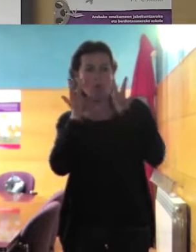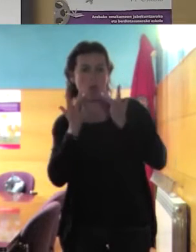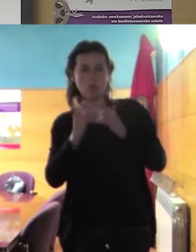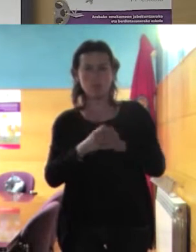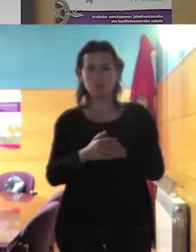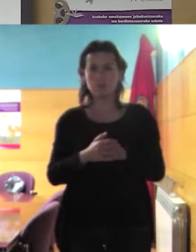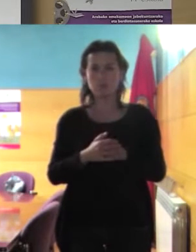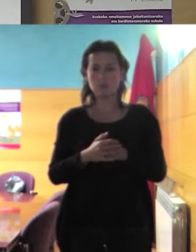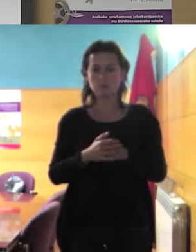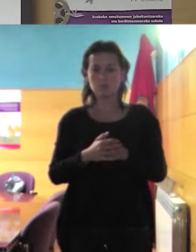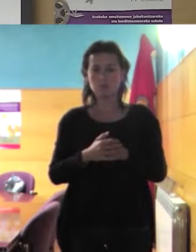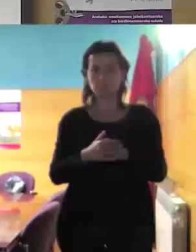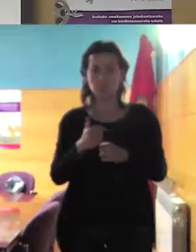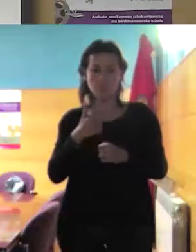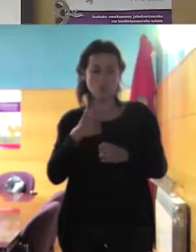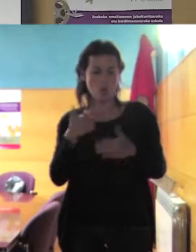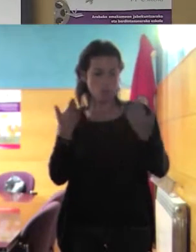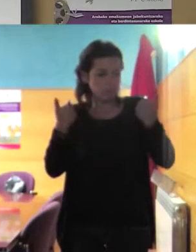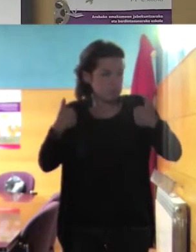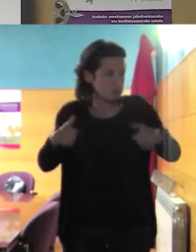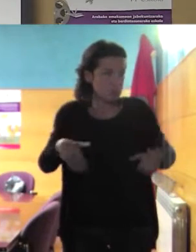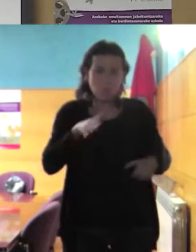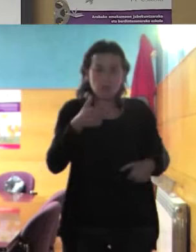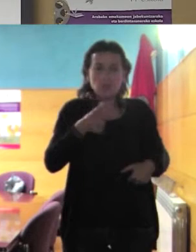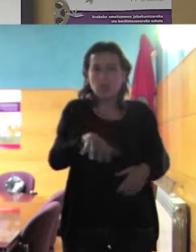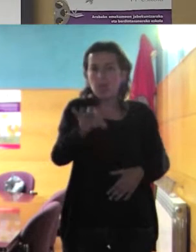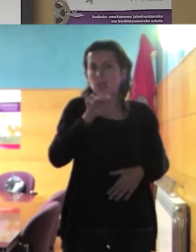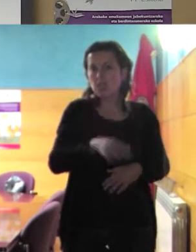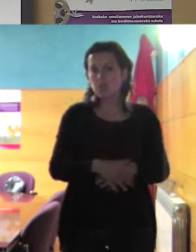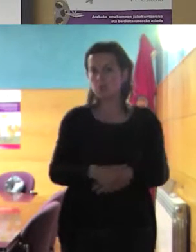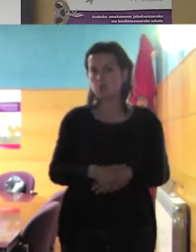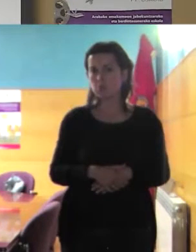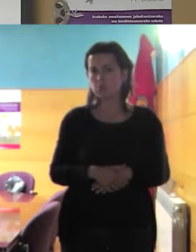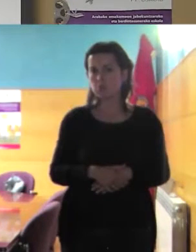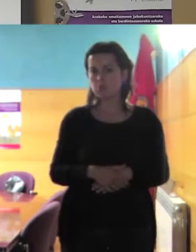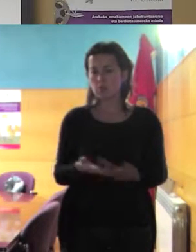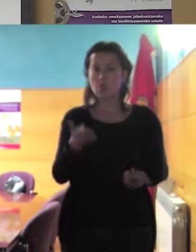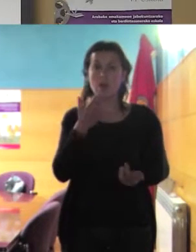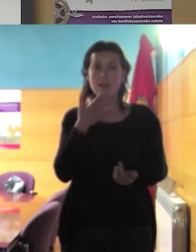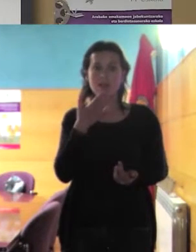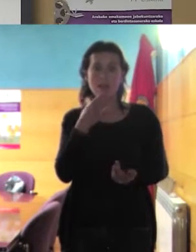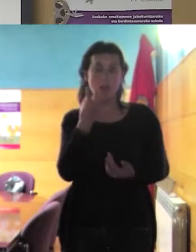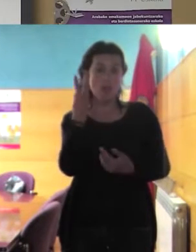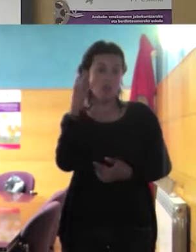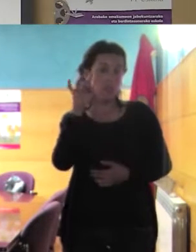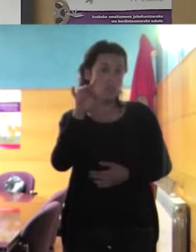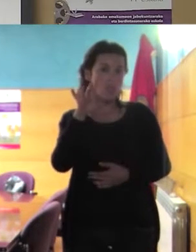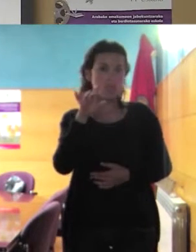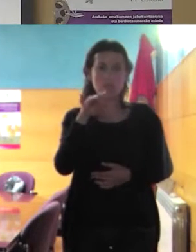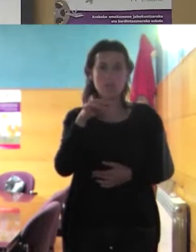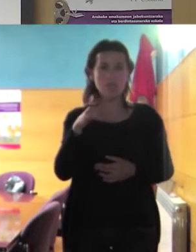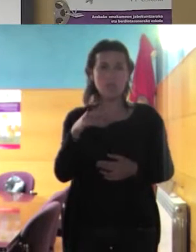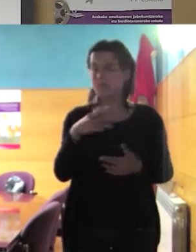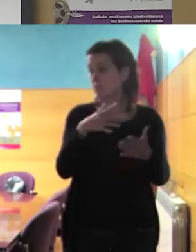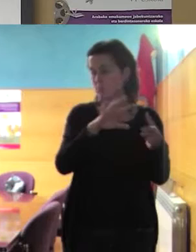yo voy así porque lo he elegido yo y tengo 15 años todas mis amigas y yo llevamos una melena que es siempre la